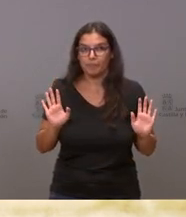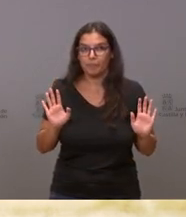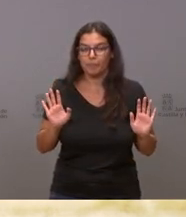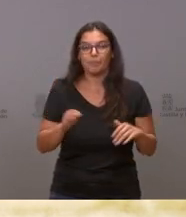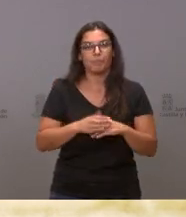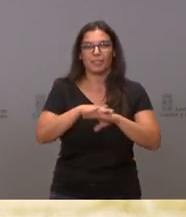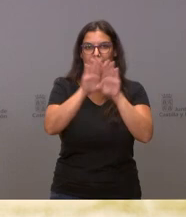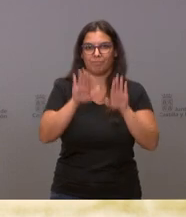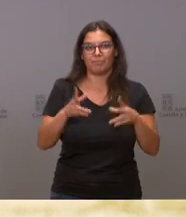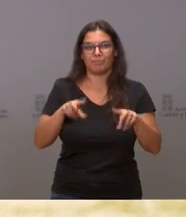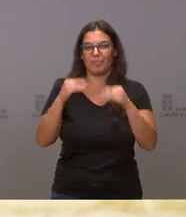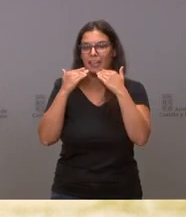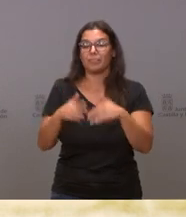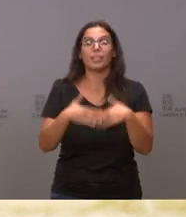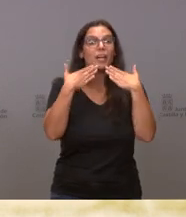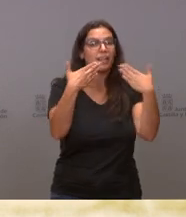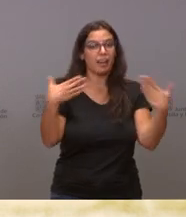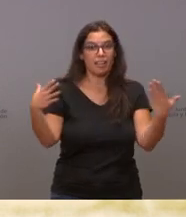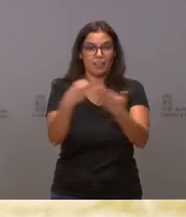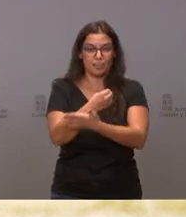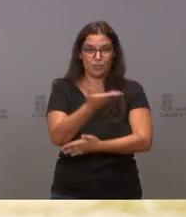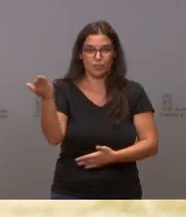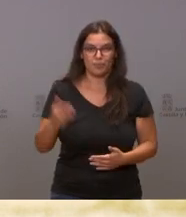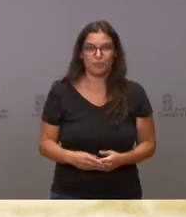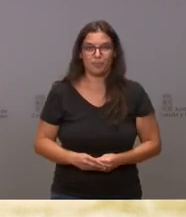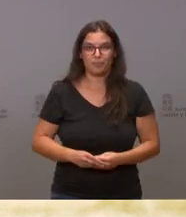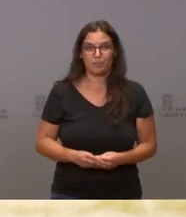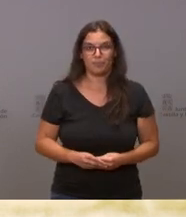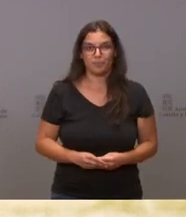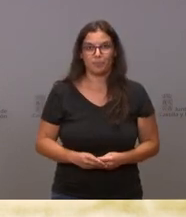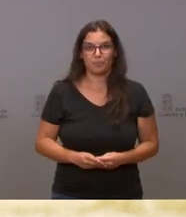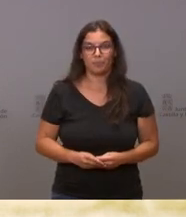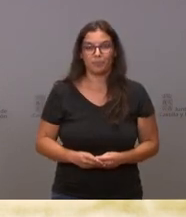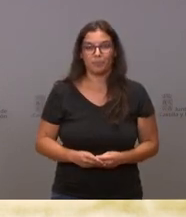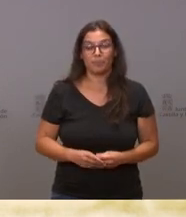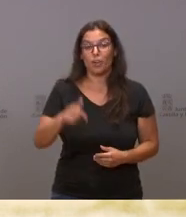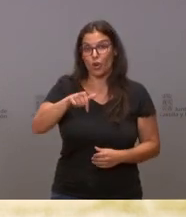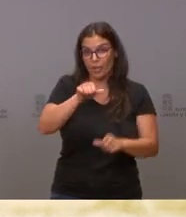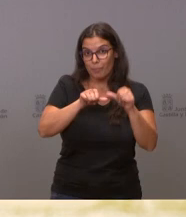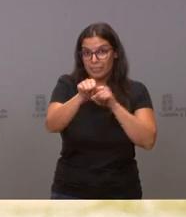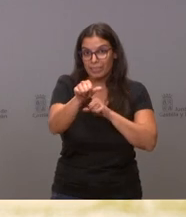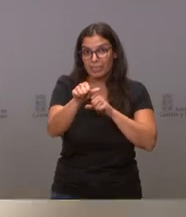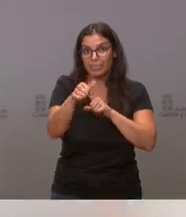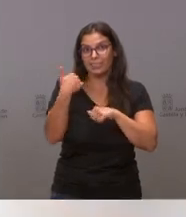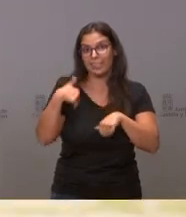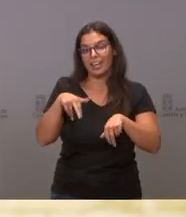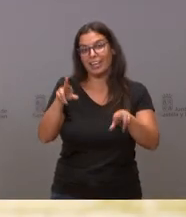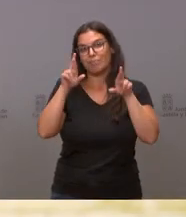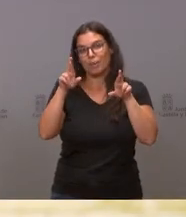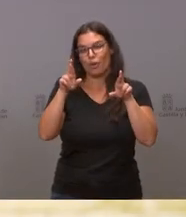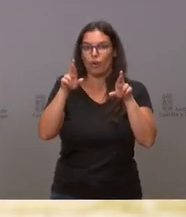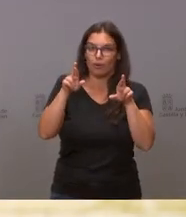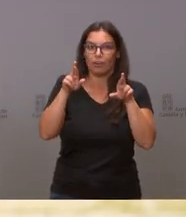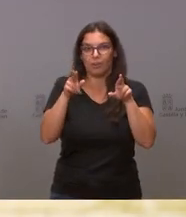Terminamos aquí. Gracias. Pues muchas gracias a todos ustedes. A partir de hoy ya espero que recuperamos